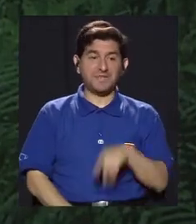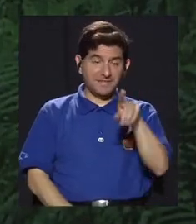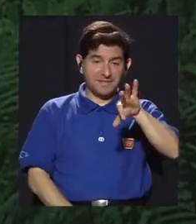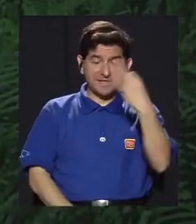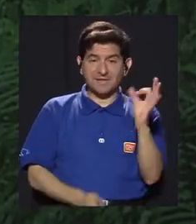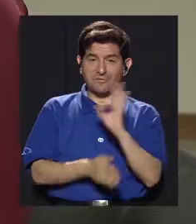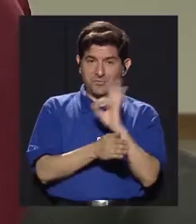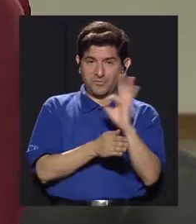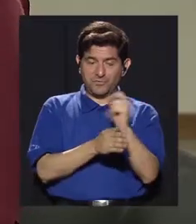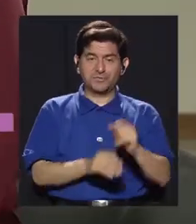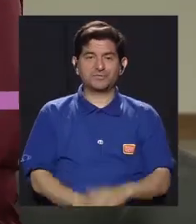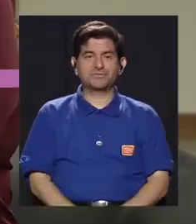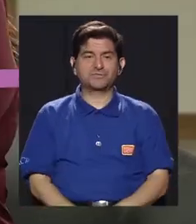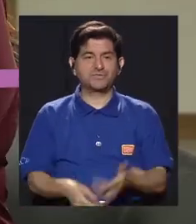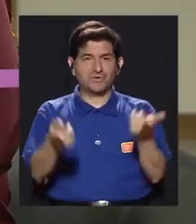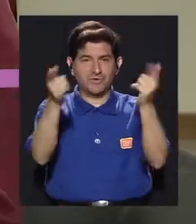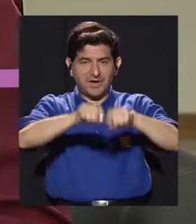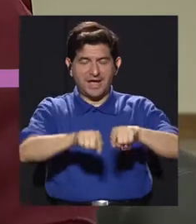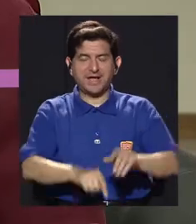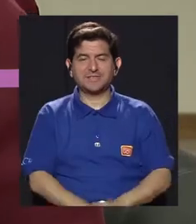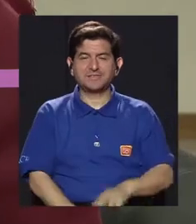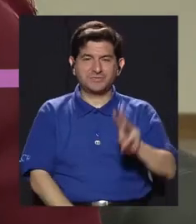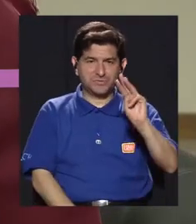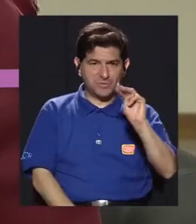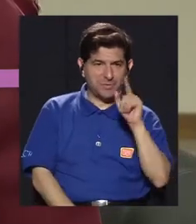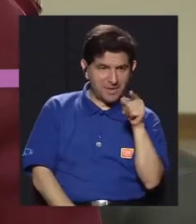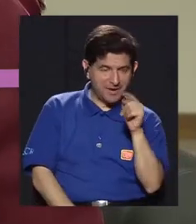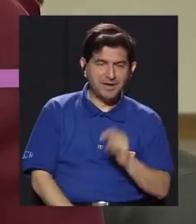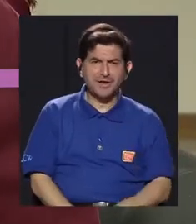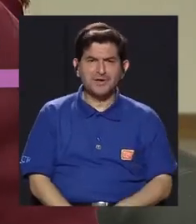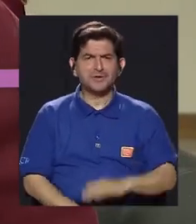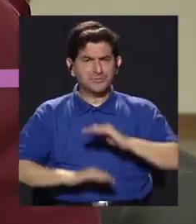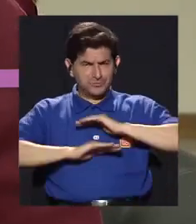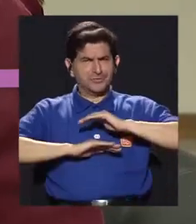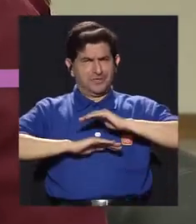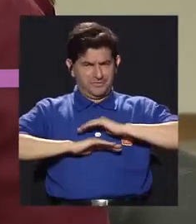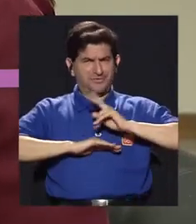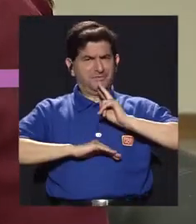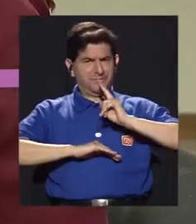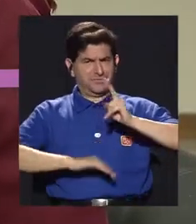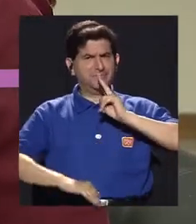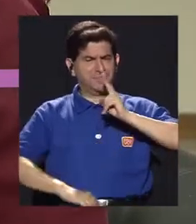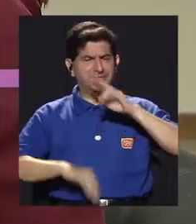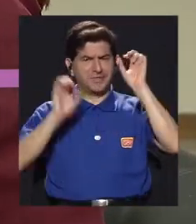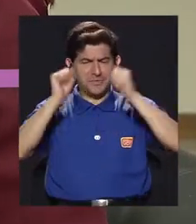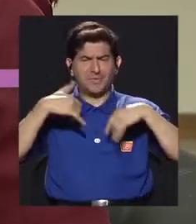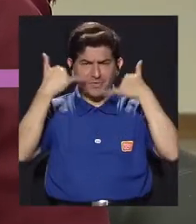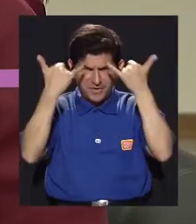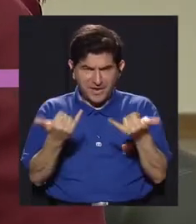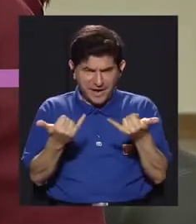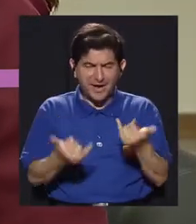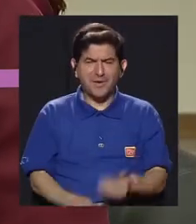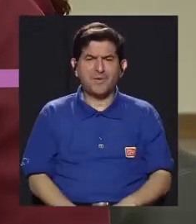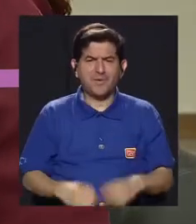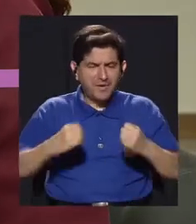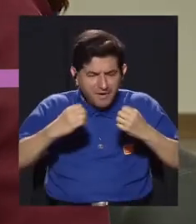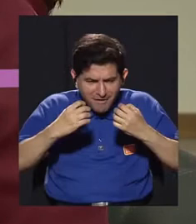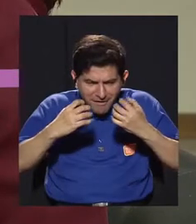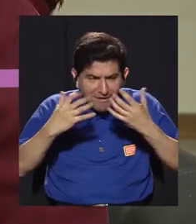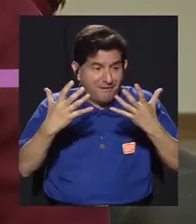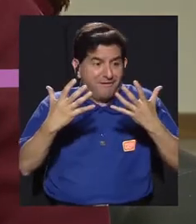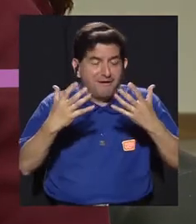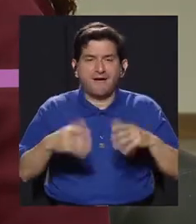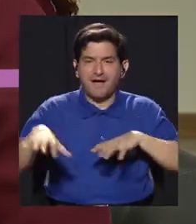así es como funciona. En el caso de doña Marielos, que yo me imagino que ha sido para usted muy satisfactorio, ¿verdad? El hecho de poder ahora abrir sus manos, hacer